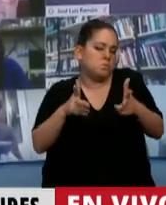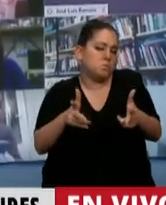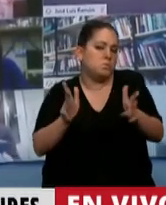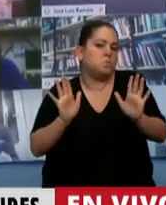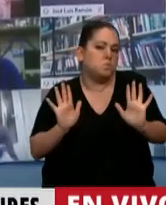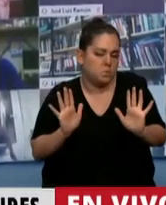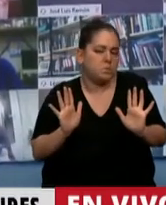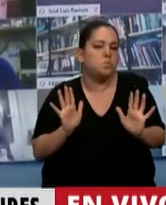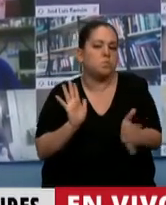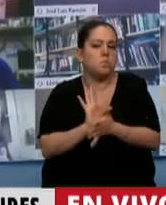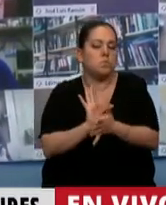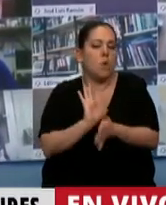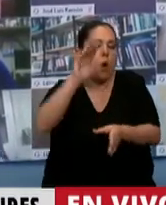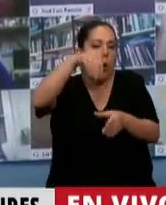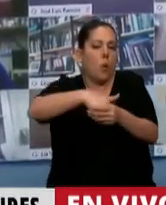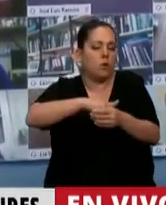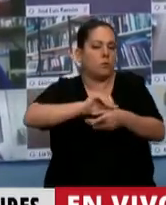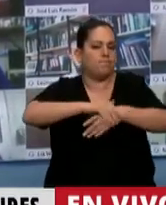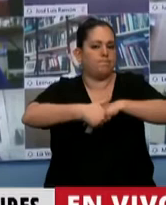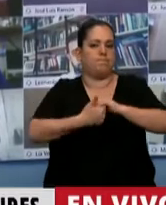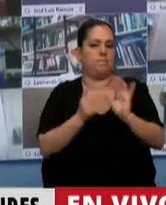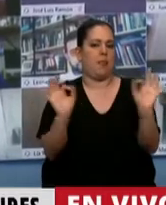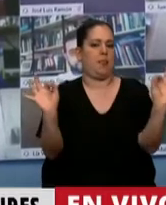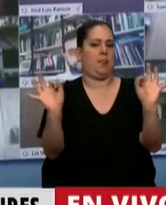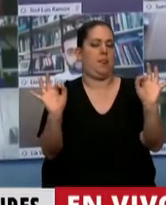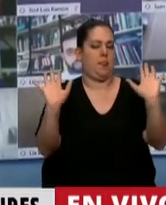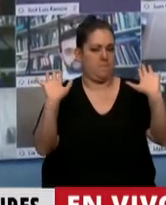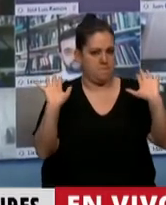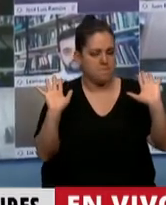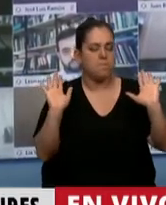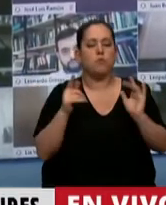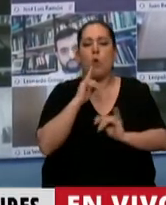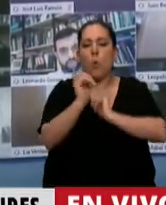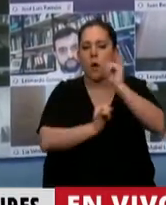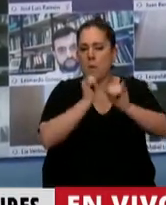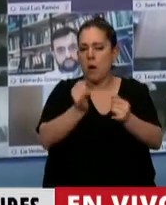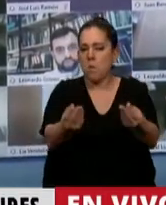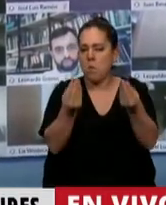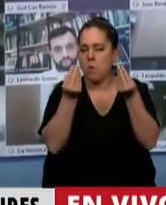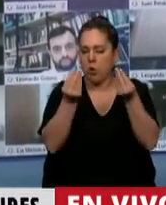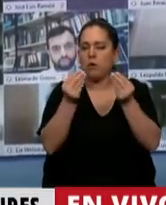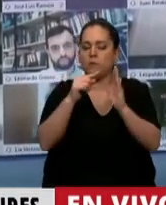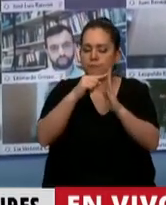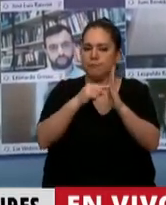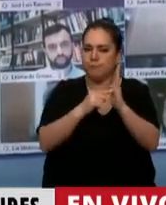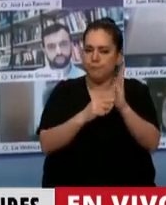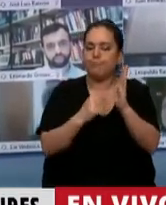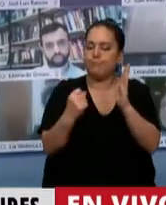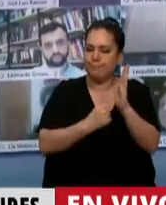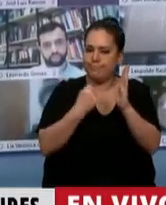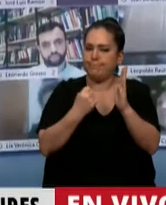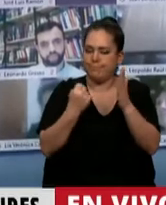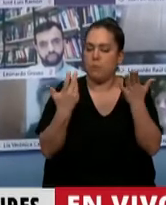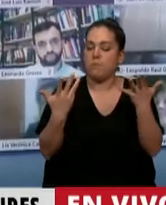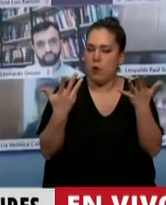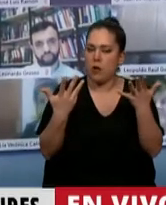de abstención. Y voy a dar un debate sobre aspectos que me parecen bastante críticos de esta ley, porque